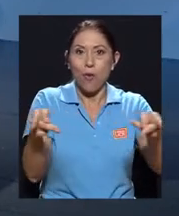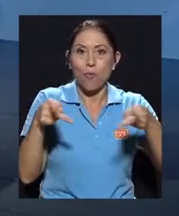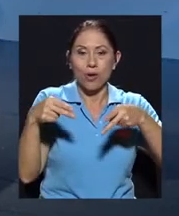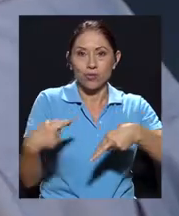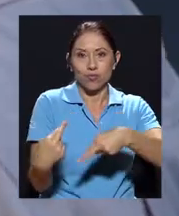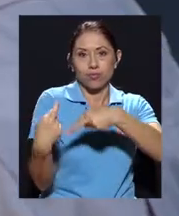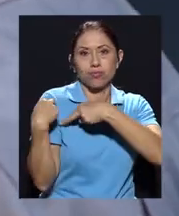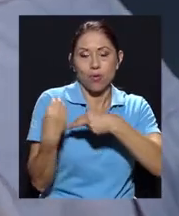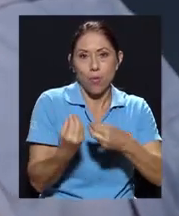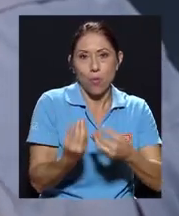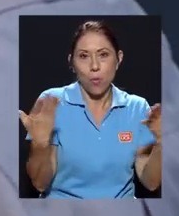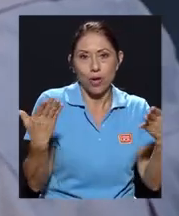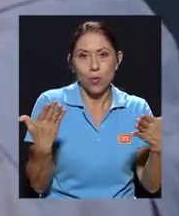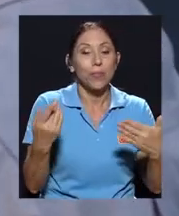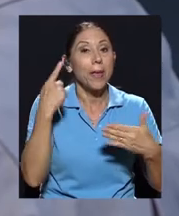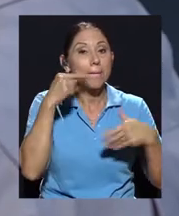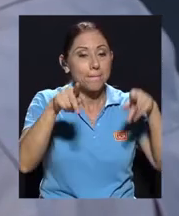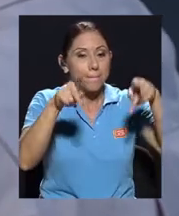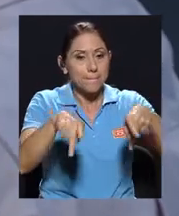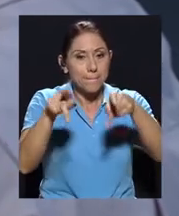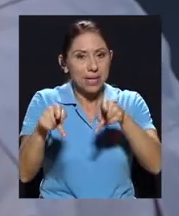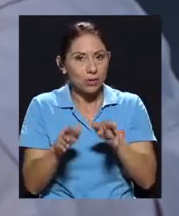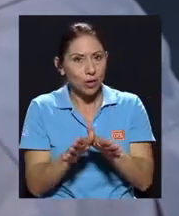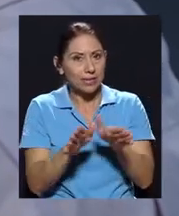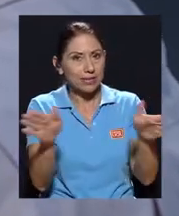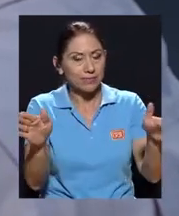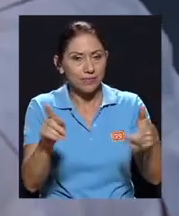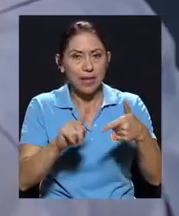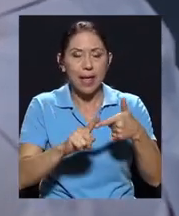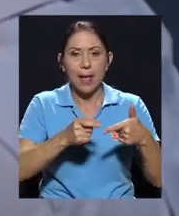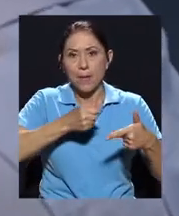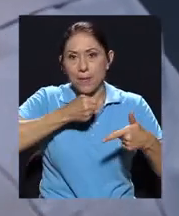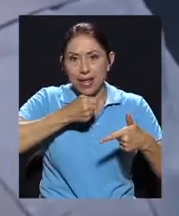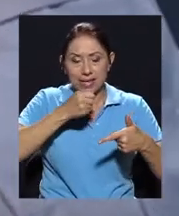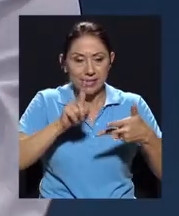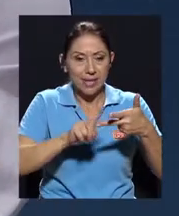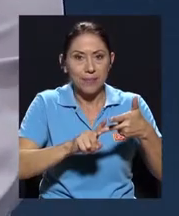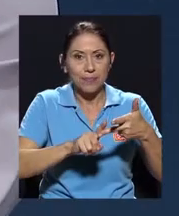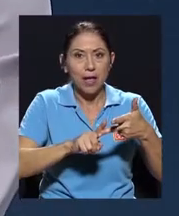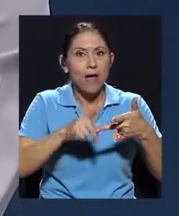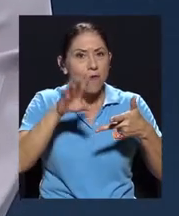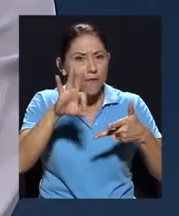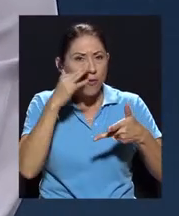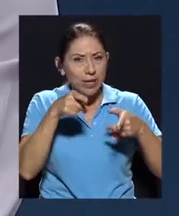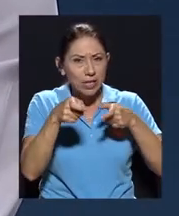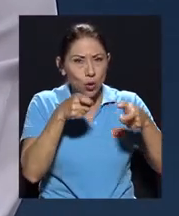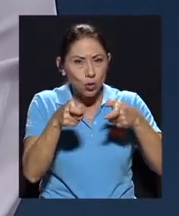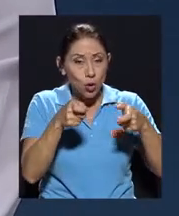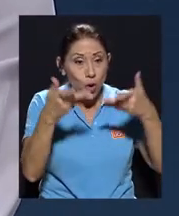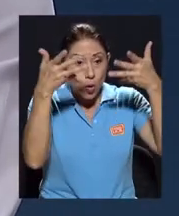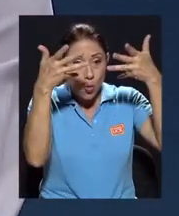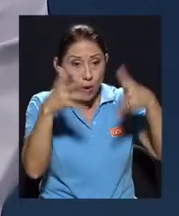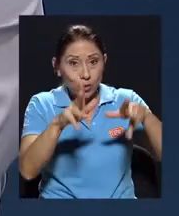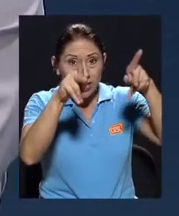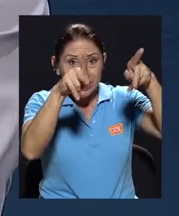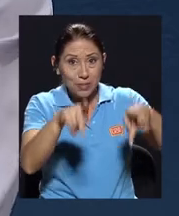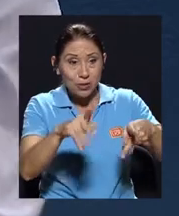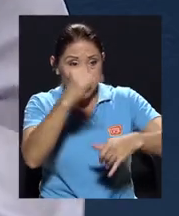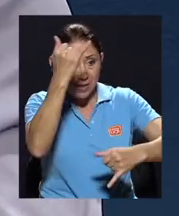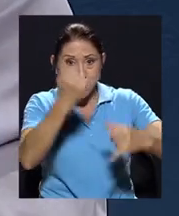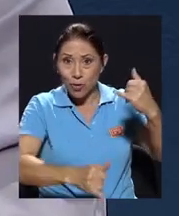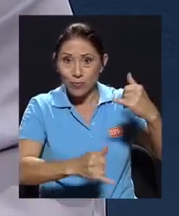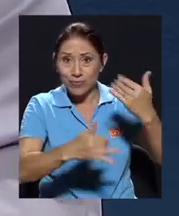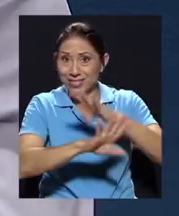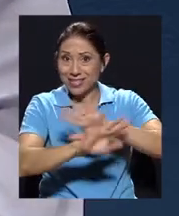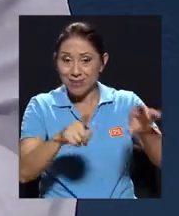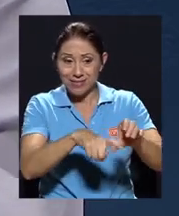la ciudadanía, la prensa y diferentes medios de control corroboren una vez que esta persona sale de la función pública, si su situación